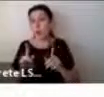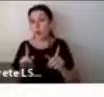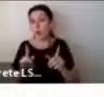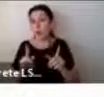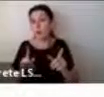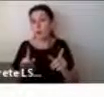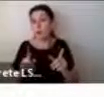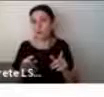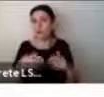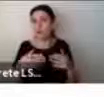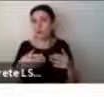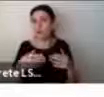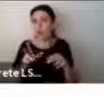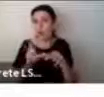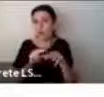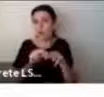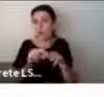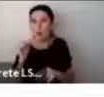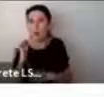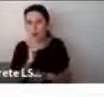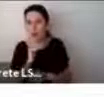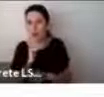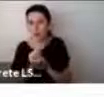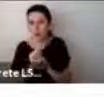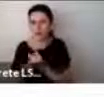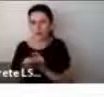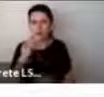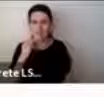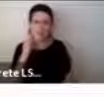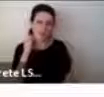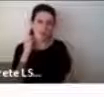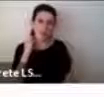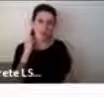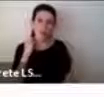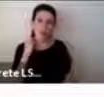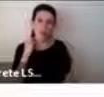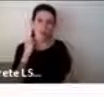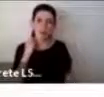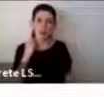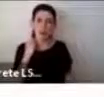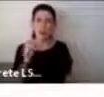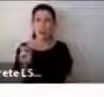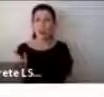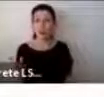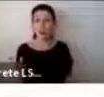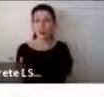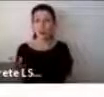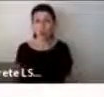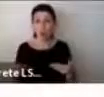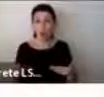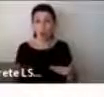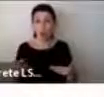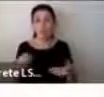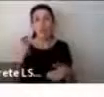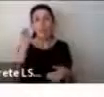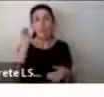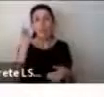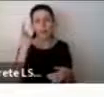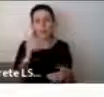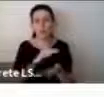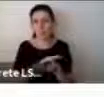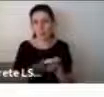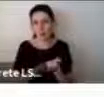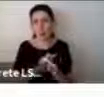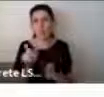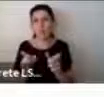Lo importante de entender los conceptos actualizados tiene que ver con que hoy día, por ejemplo, se entiende que las personas que requieren más